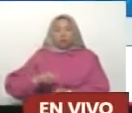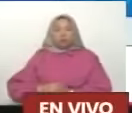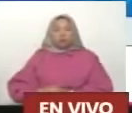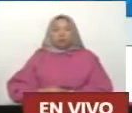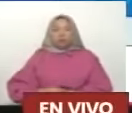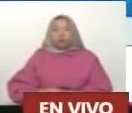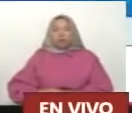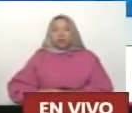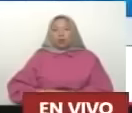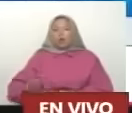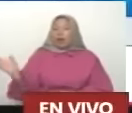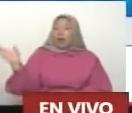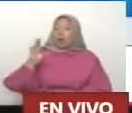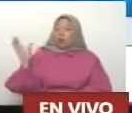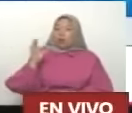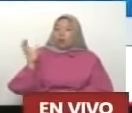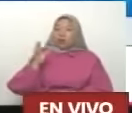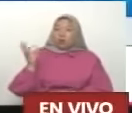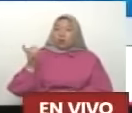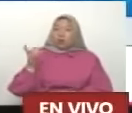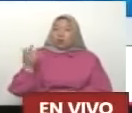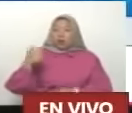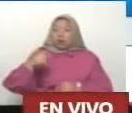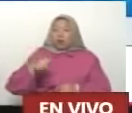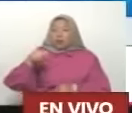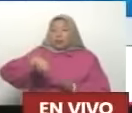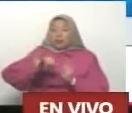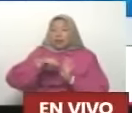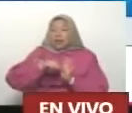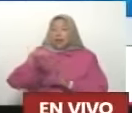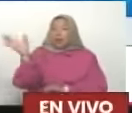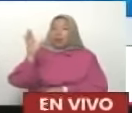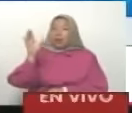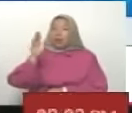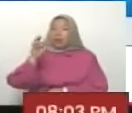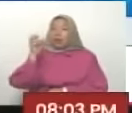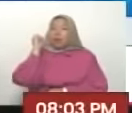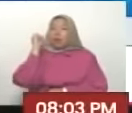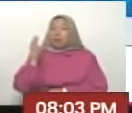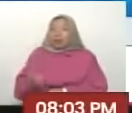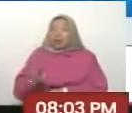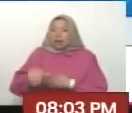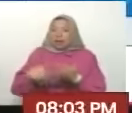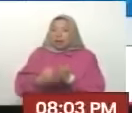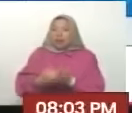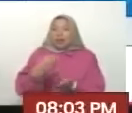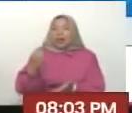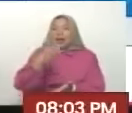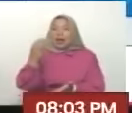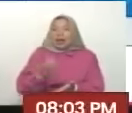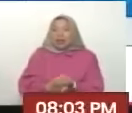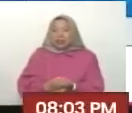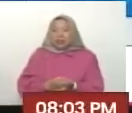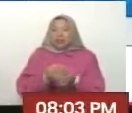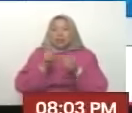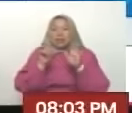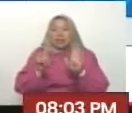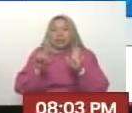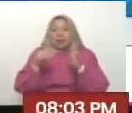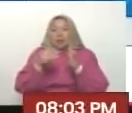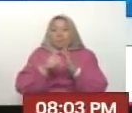Viene a Caracas Y en lo que es La Gran Caracas De Petar y Acatia Hay seis millones De personas aquí